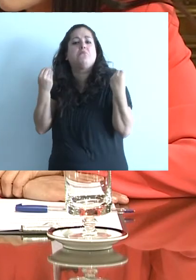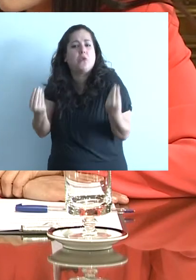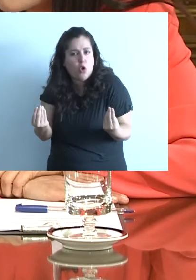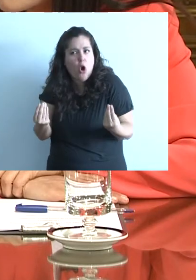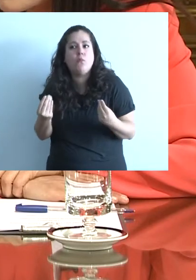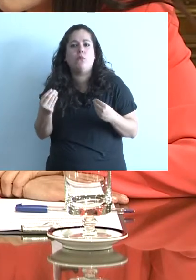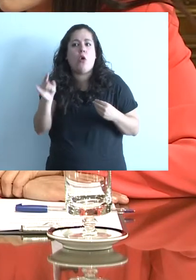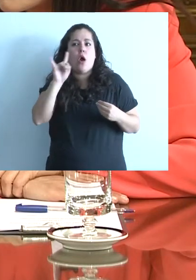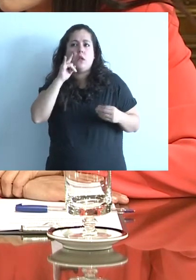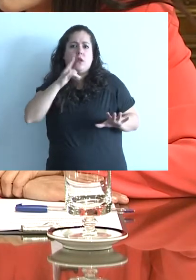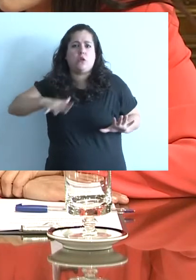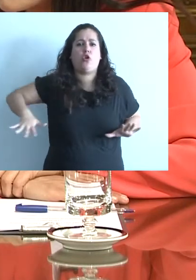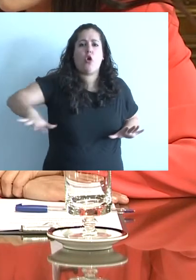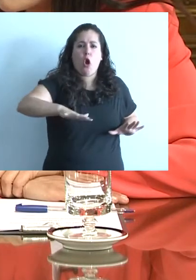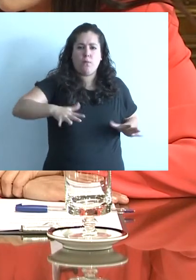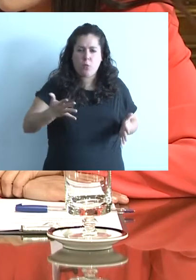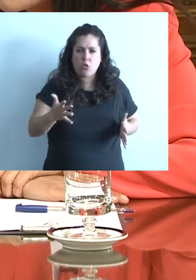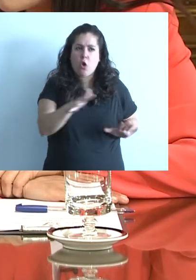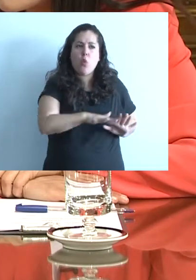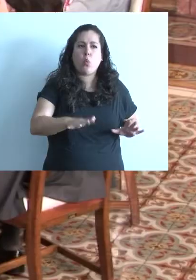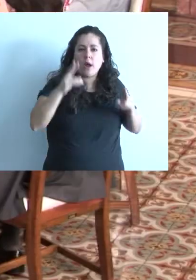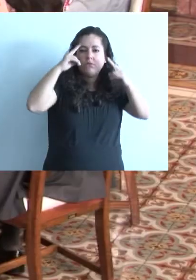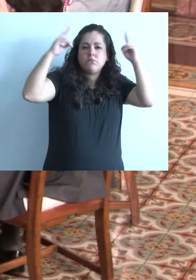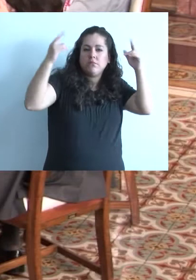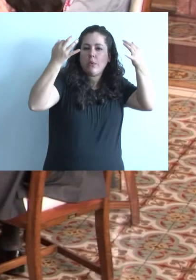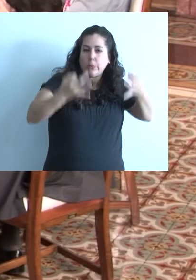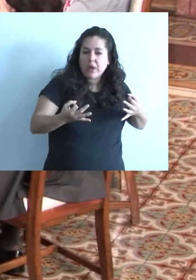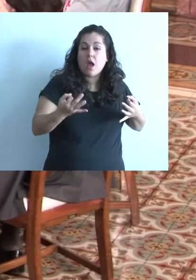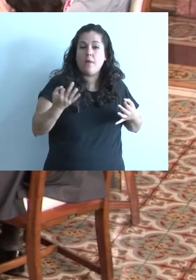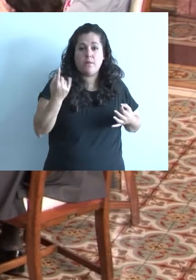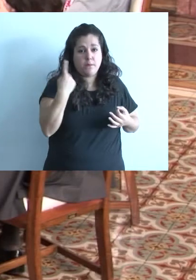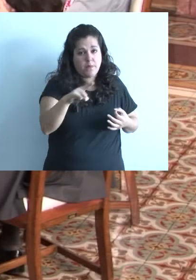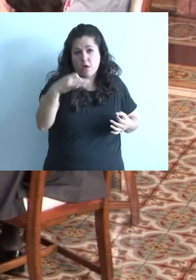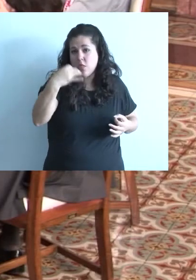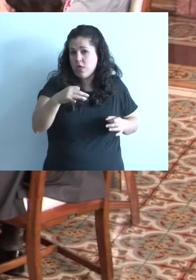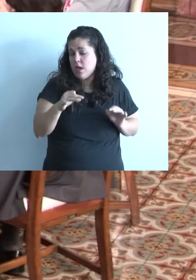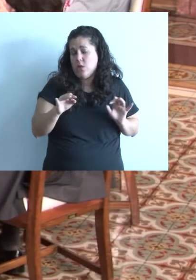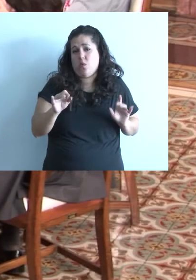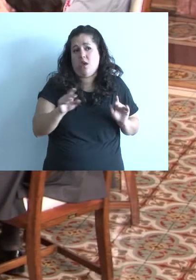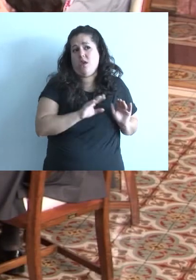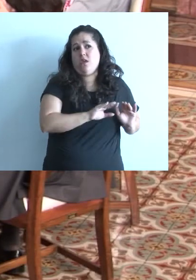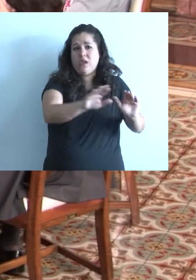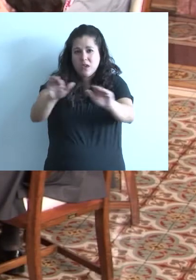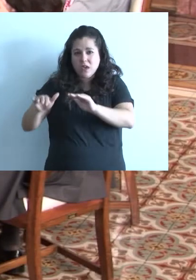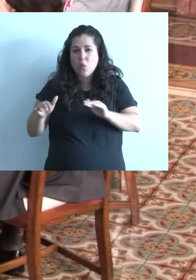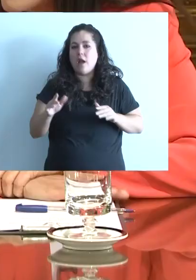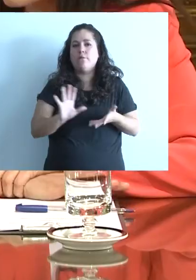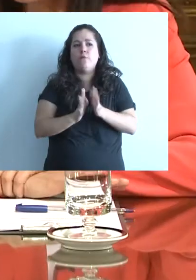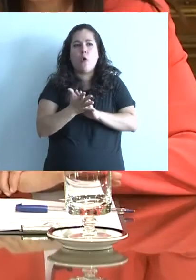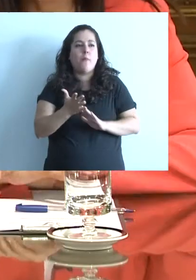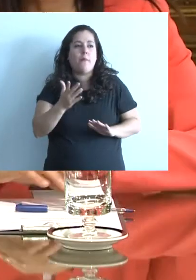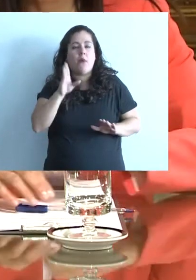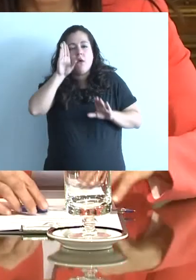medida, tienen que tener un esparcimiento, porque también está bien que da la posibilidad que sea mucho, pero tienen que tener la posibilidad que se pueda